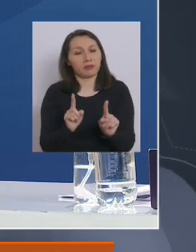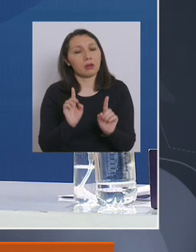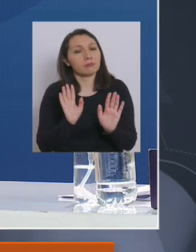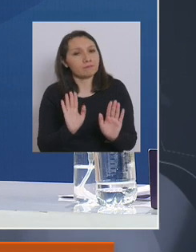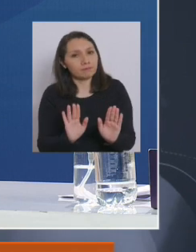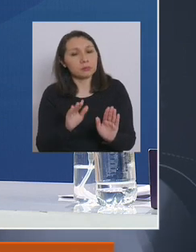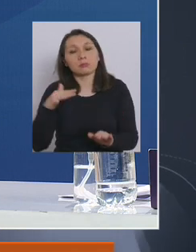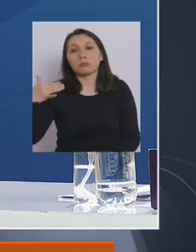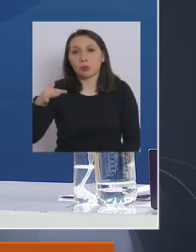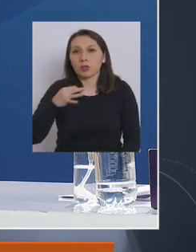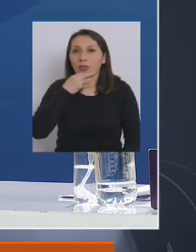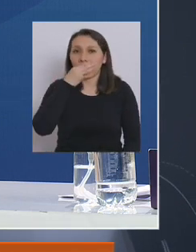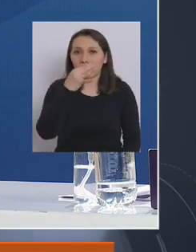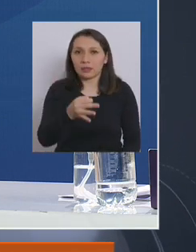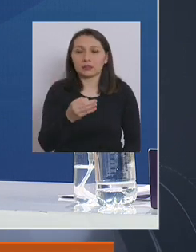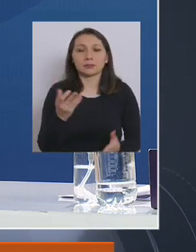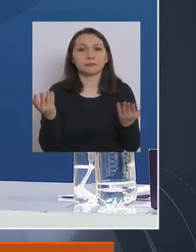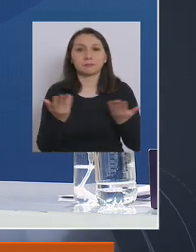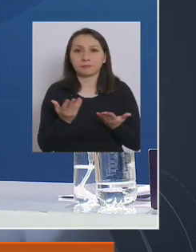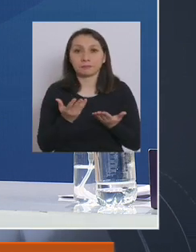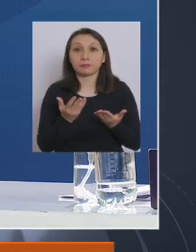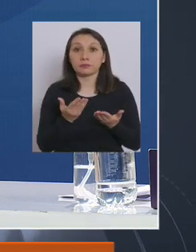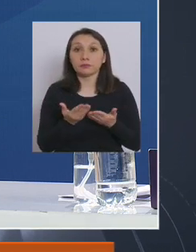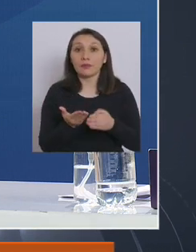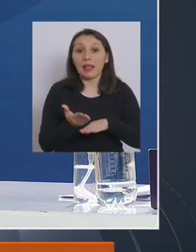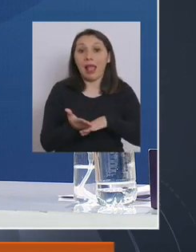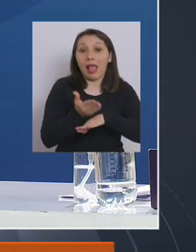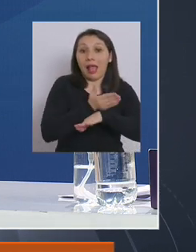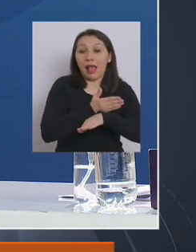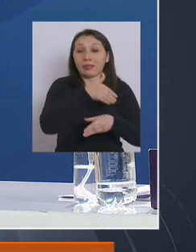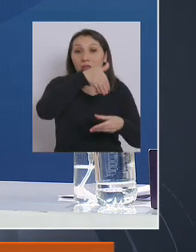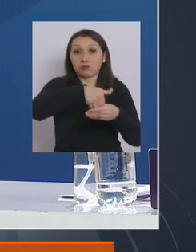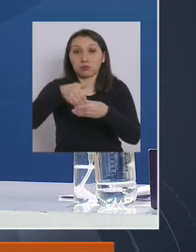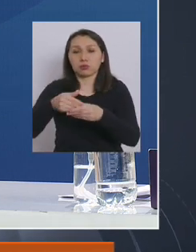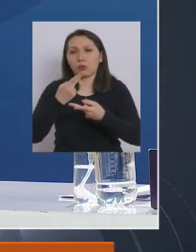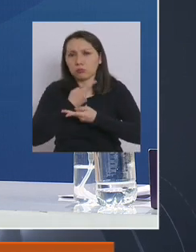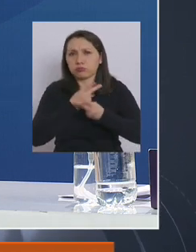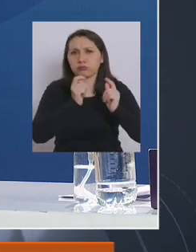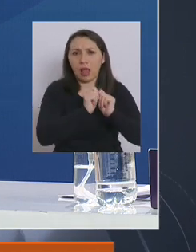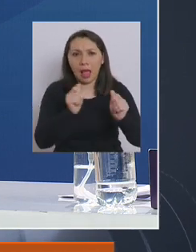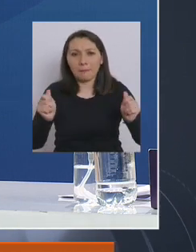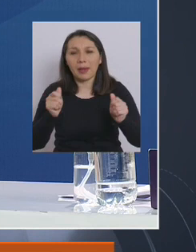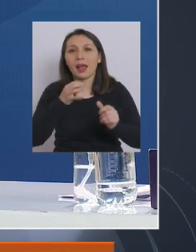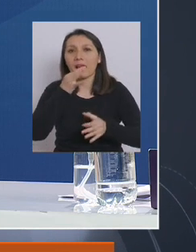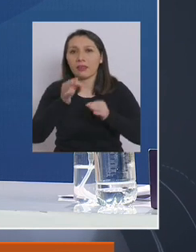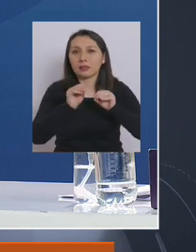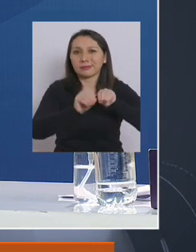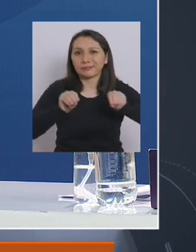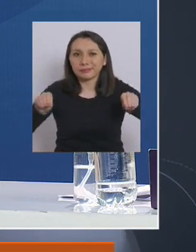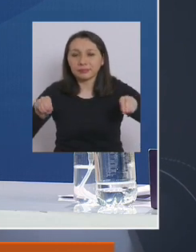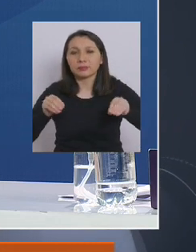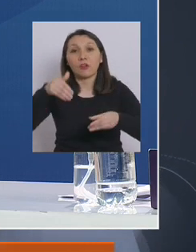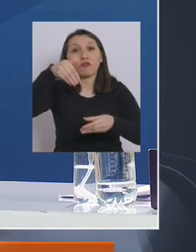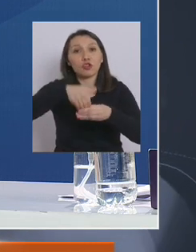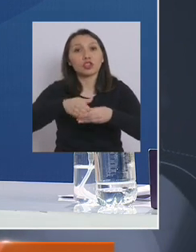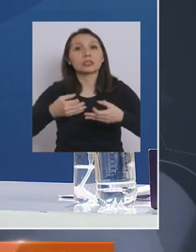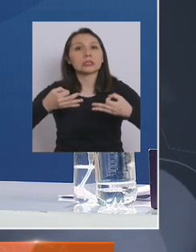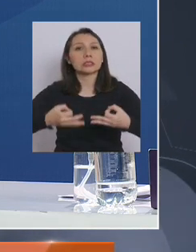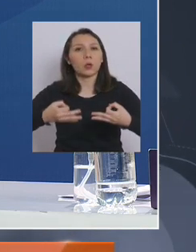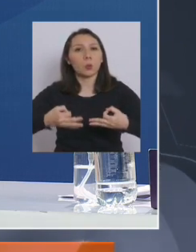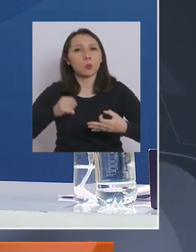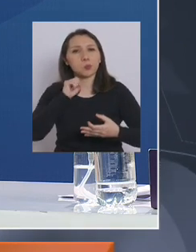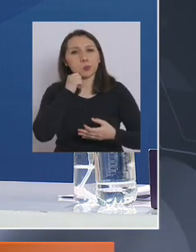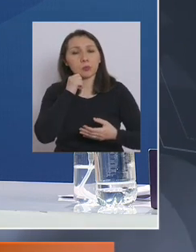sí es importante decir que previo a los días del plebiscito lanzamos una campaña que fue el plebiscito seguro.